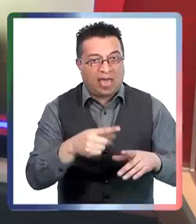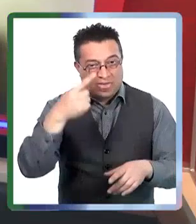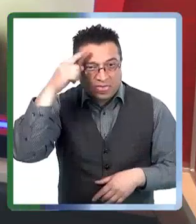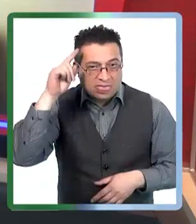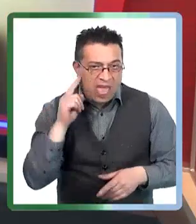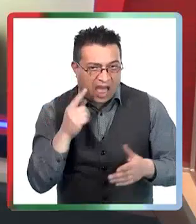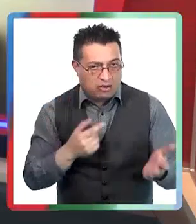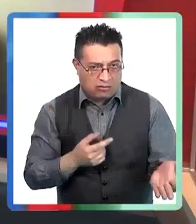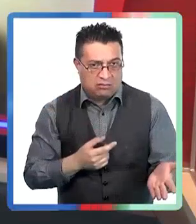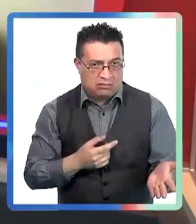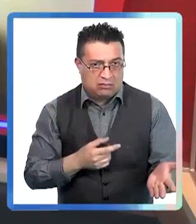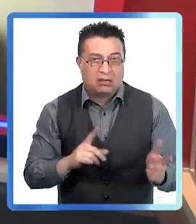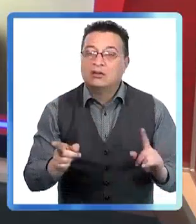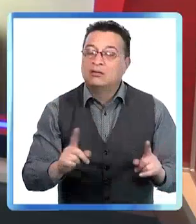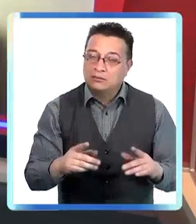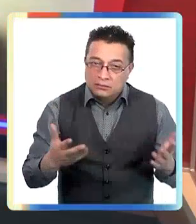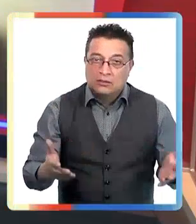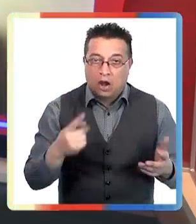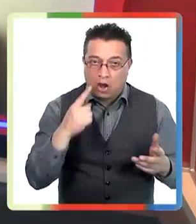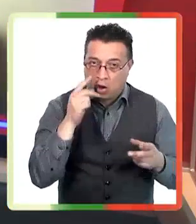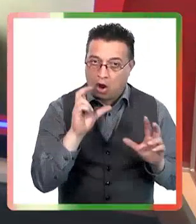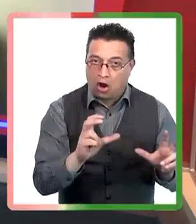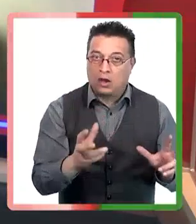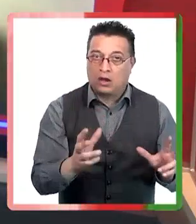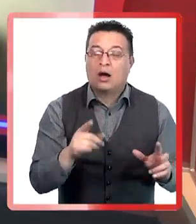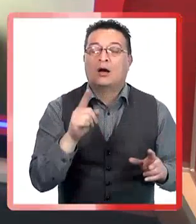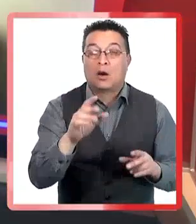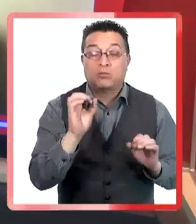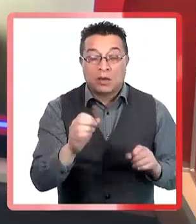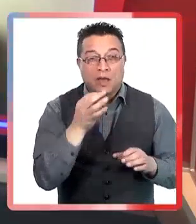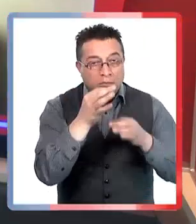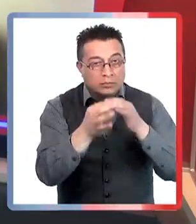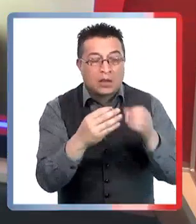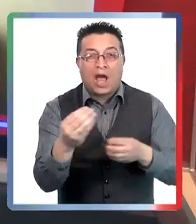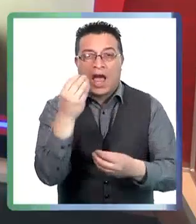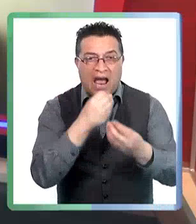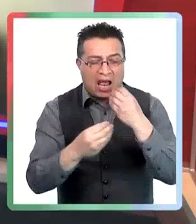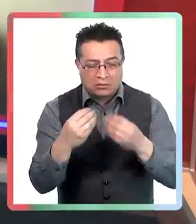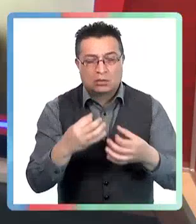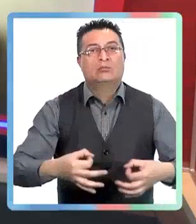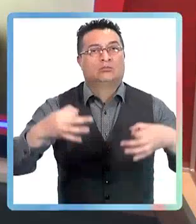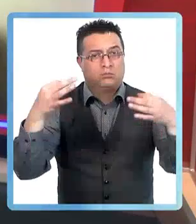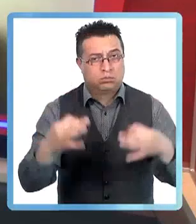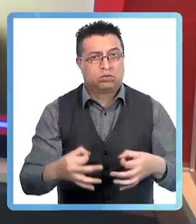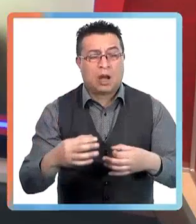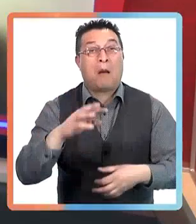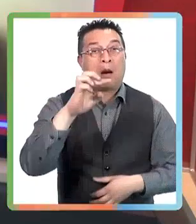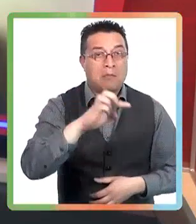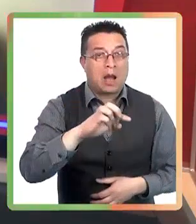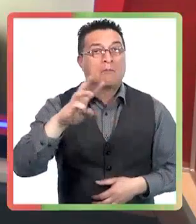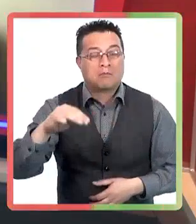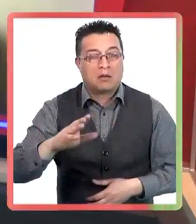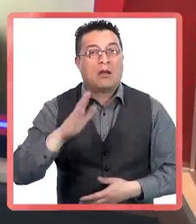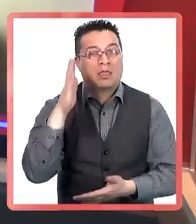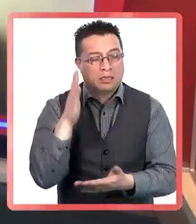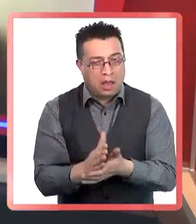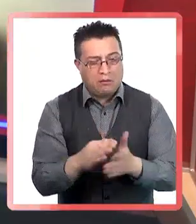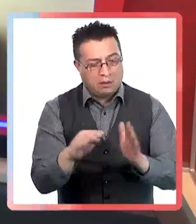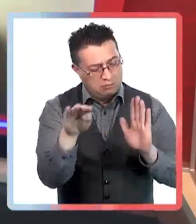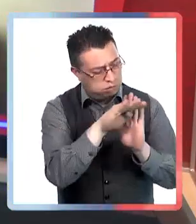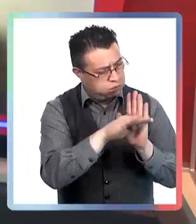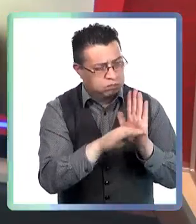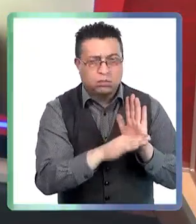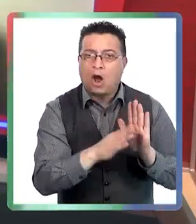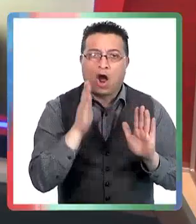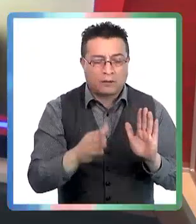fondo le hacemos un daño, ojo con eso. Entonces me gustaría que usted, si pudiese, recomendarnos alimentos concretos, para que los papás y mamás estuvieran ahí como parte